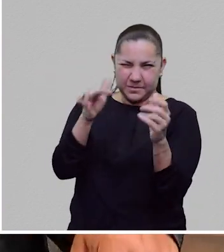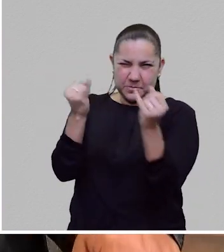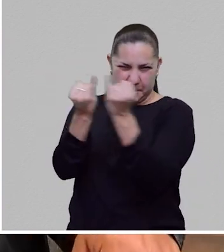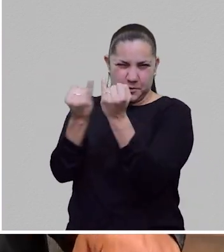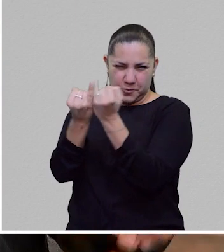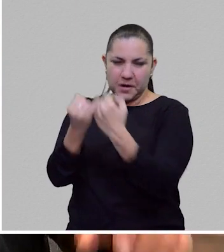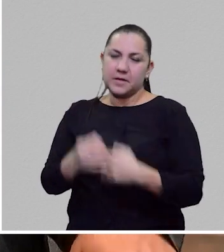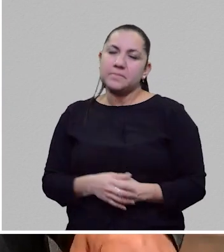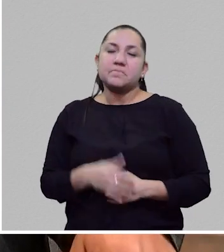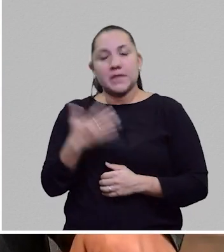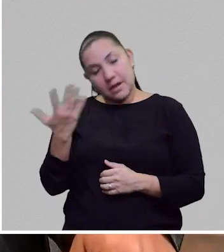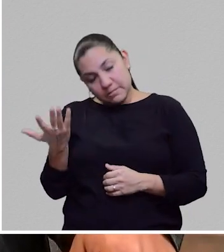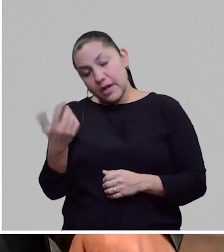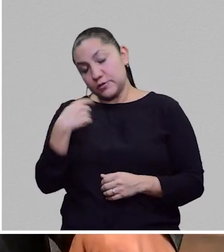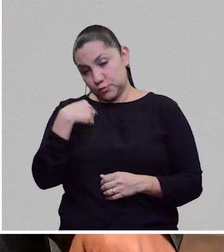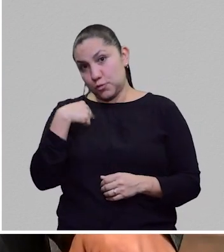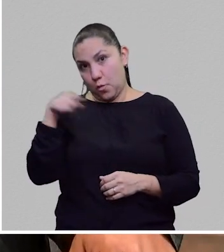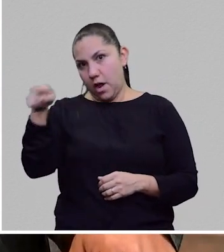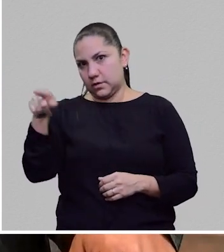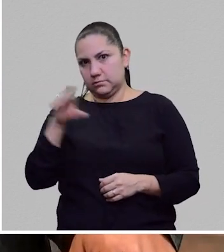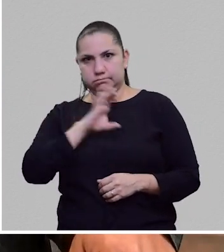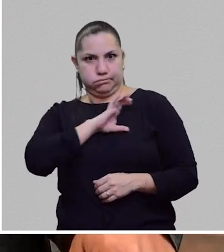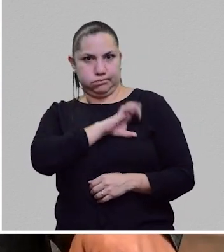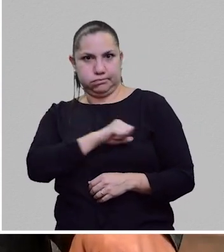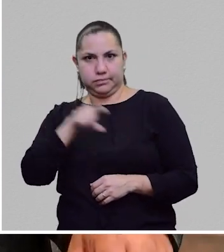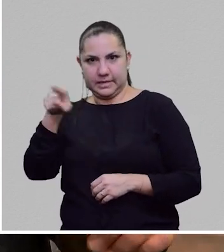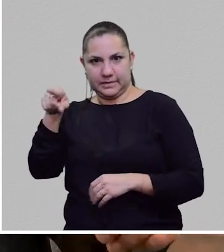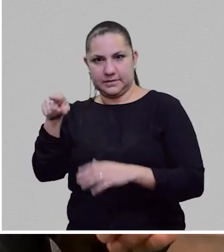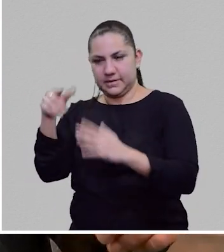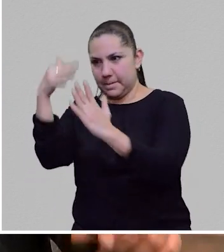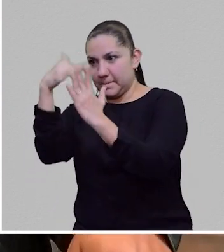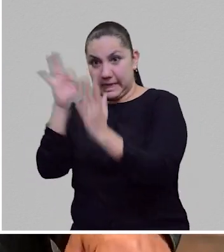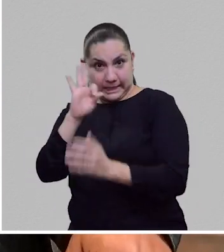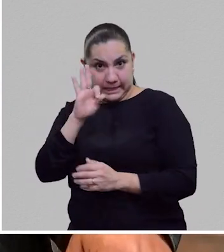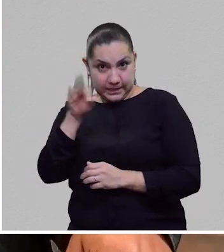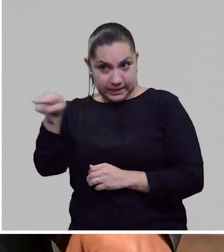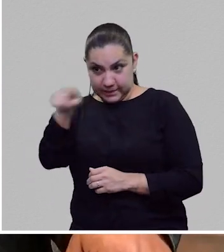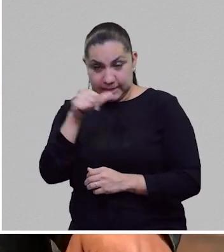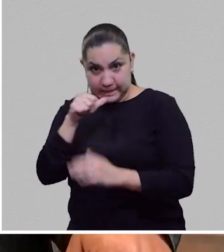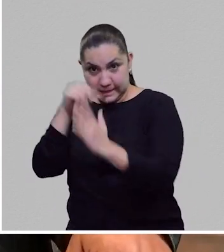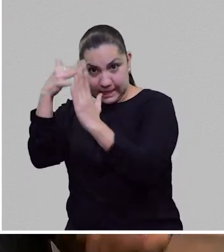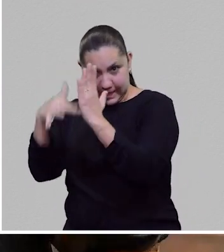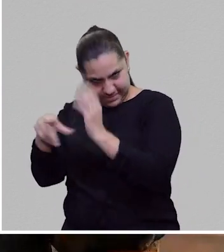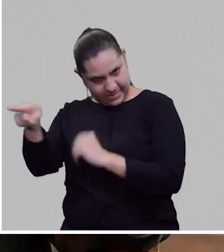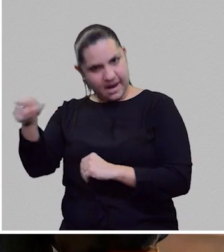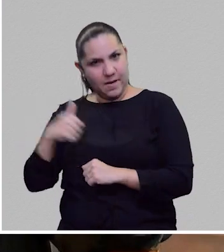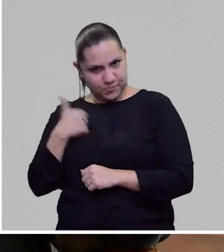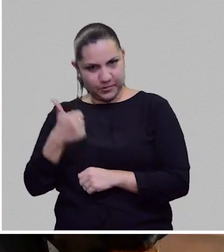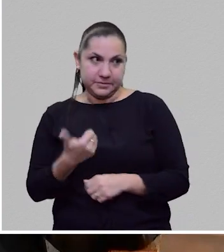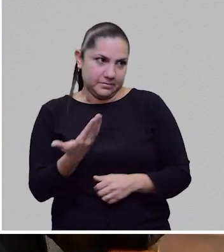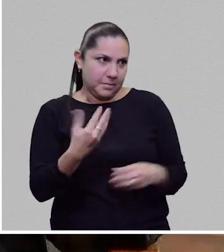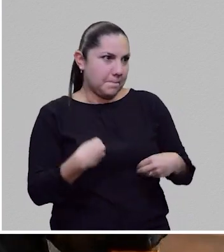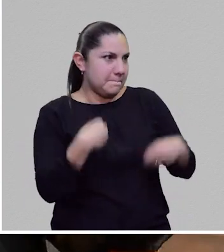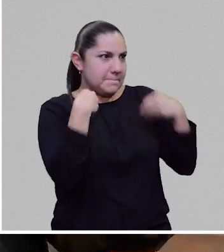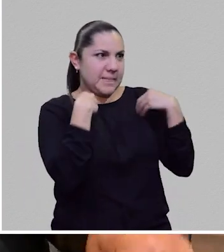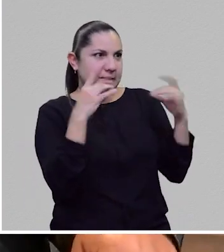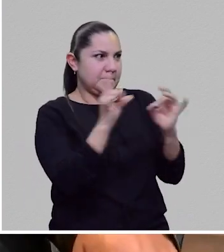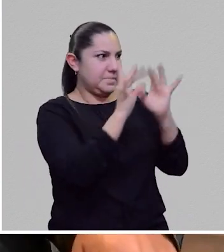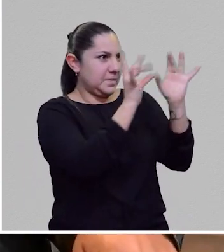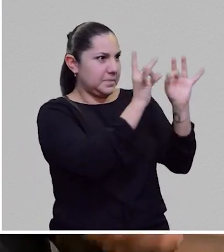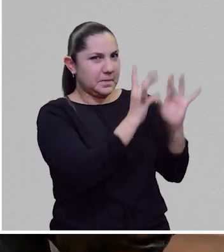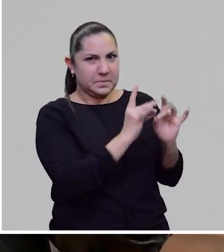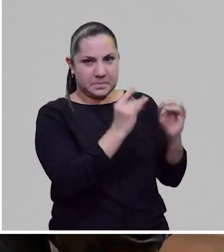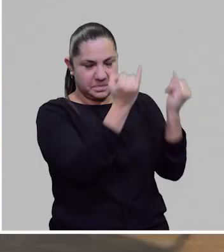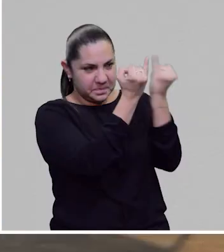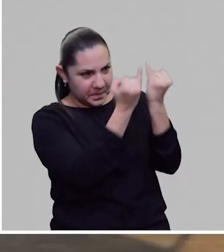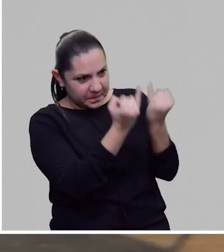amiga. No, la adoro, a Karen Chacek, si no la han leído hay que leerla. Pero son de esas coincidencias de la vida, ¿verdad? Sí. Karen Chacek, Chapek, ahí